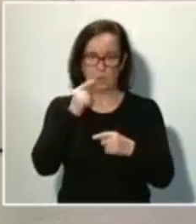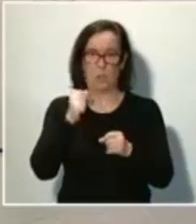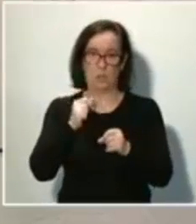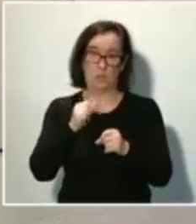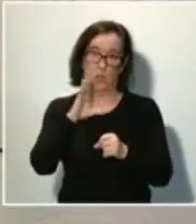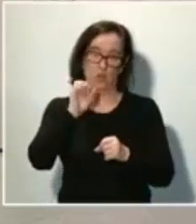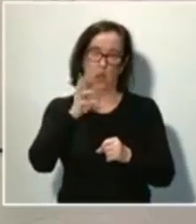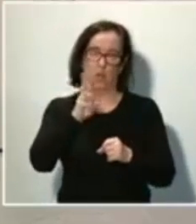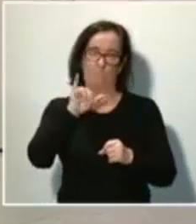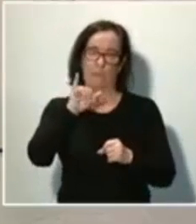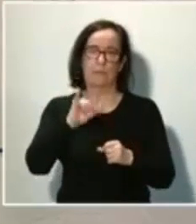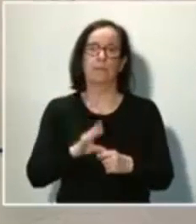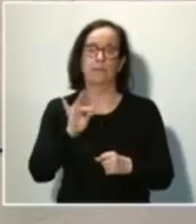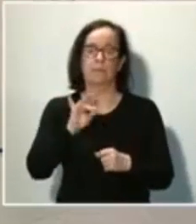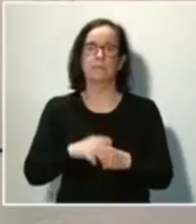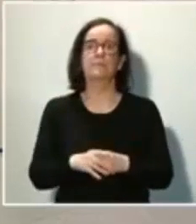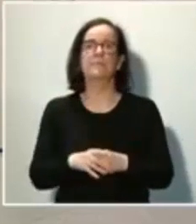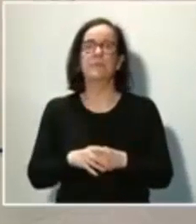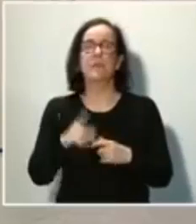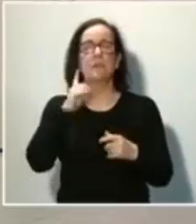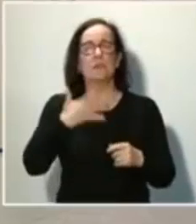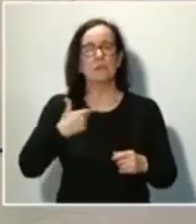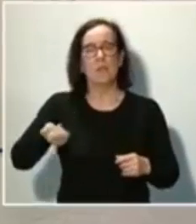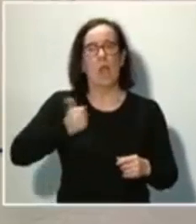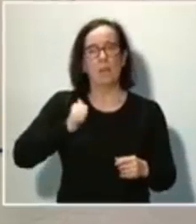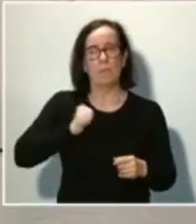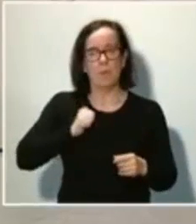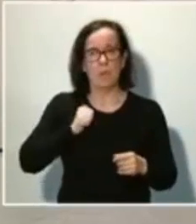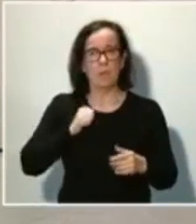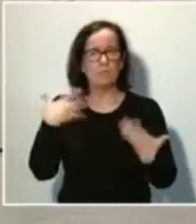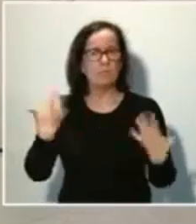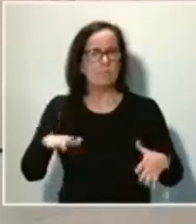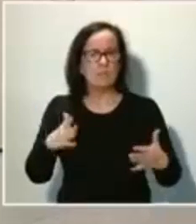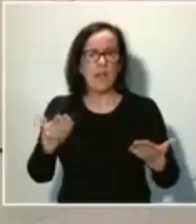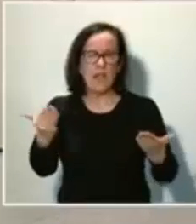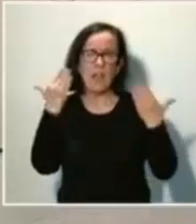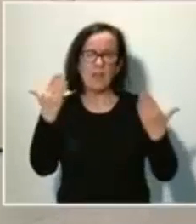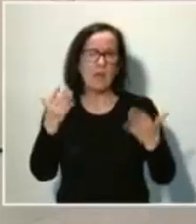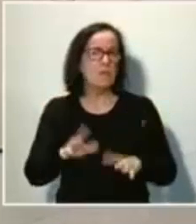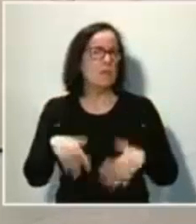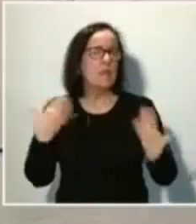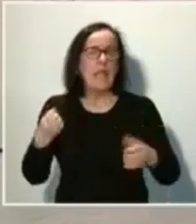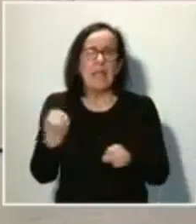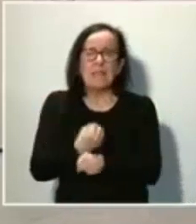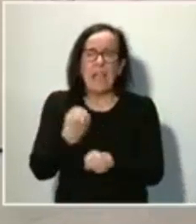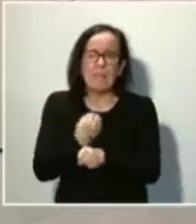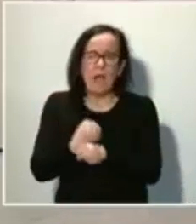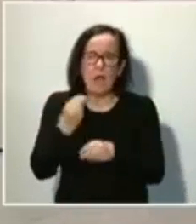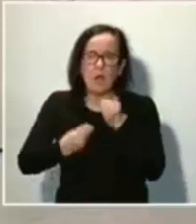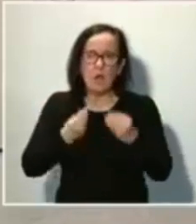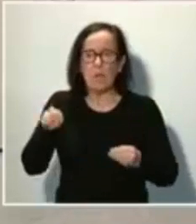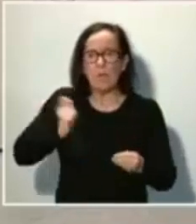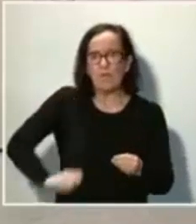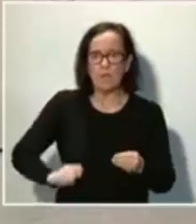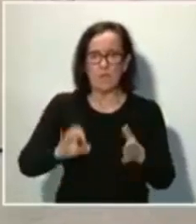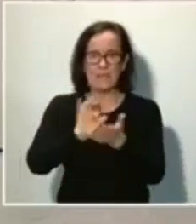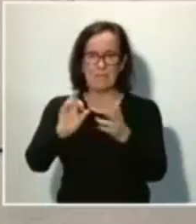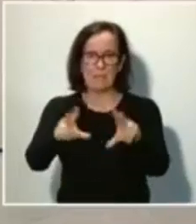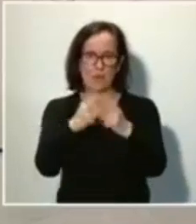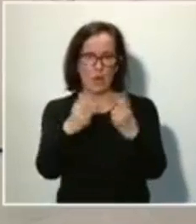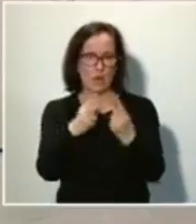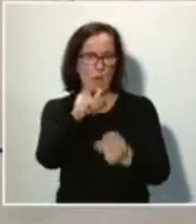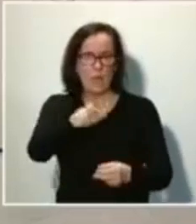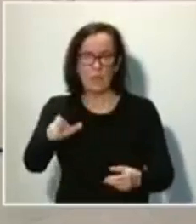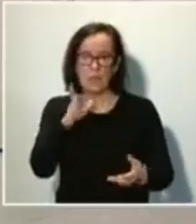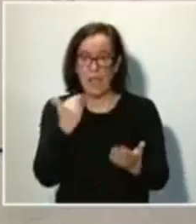Quiero aprovechar para agradecer el enorme trabajo que están desarrollando los profesionales de los servicios sociales. En días